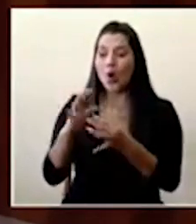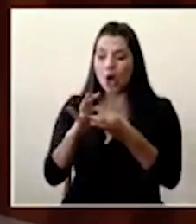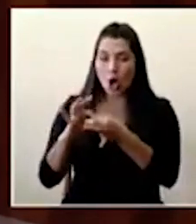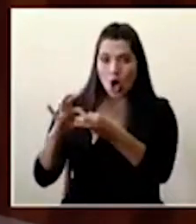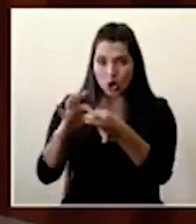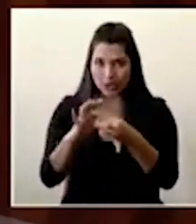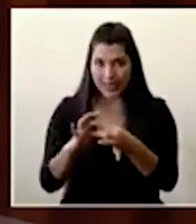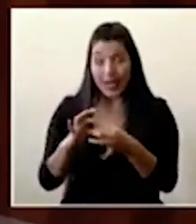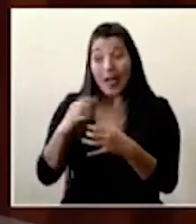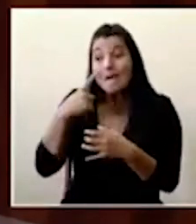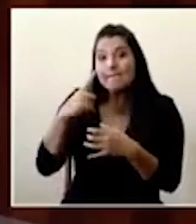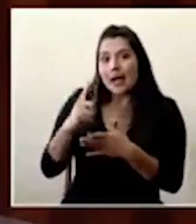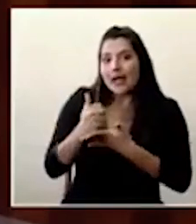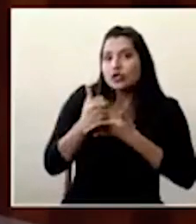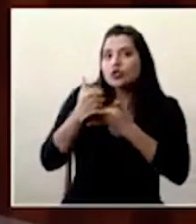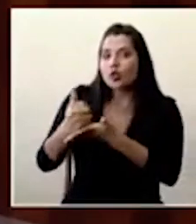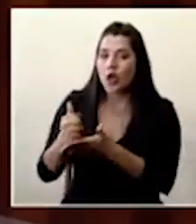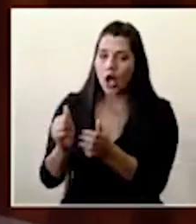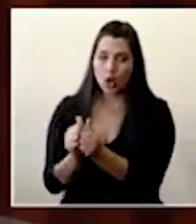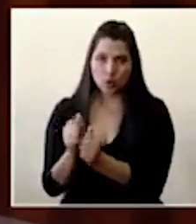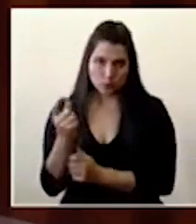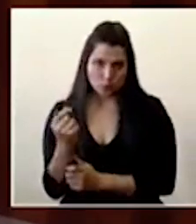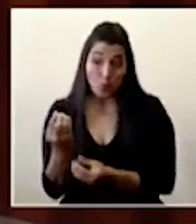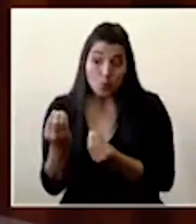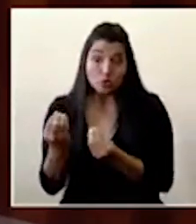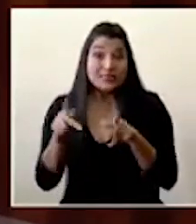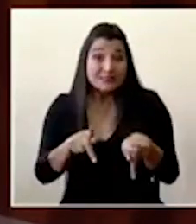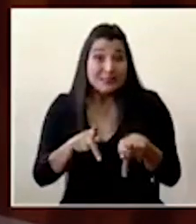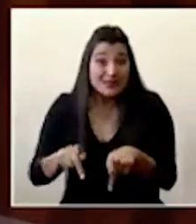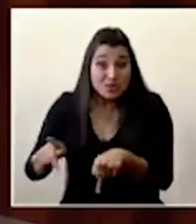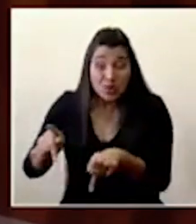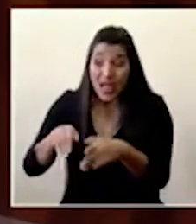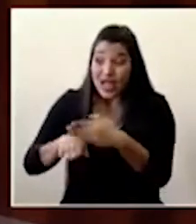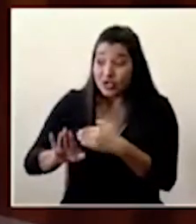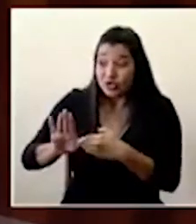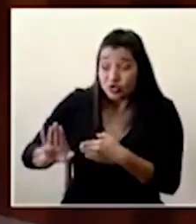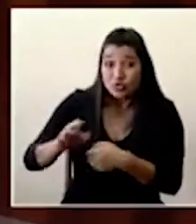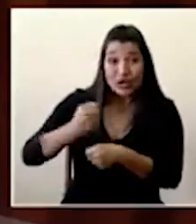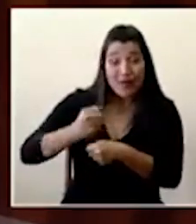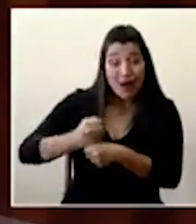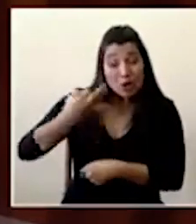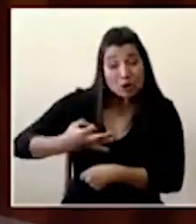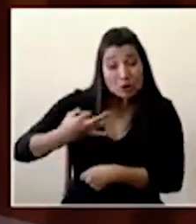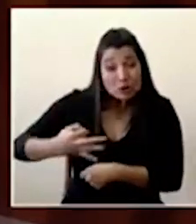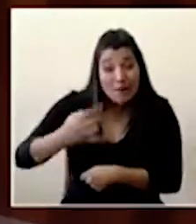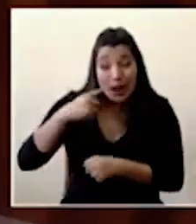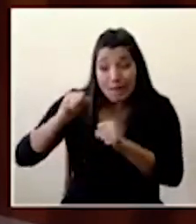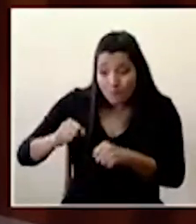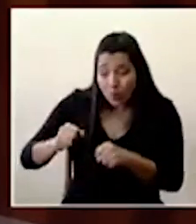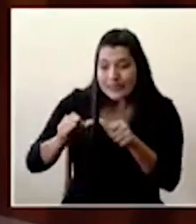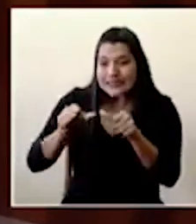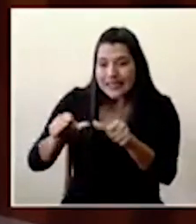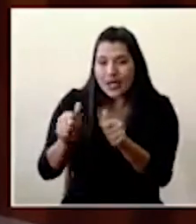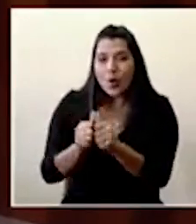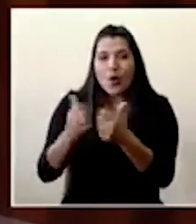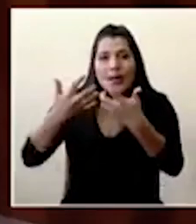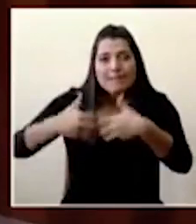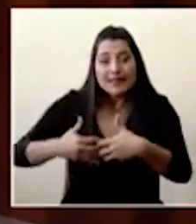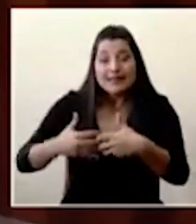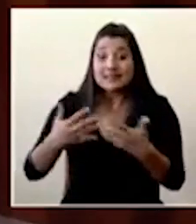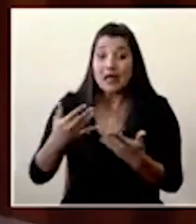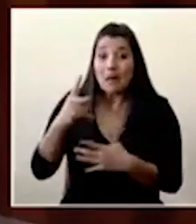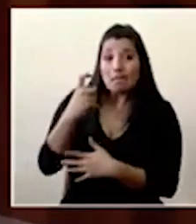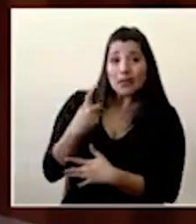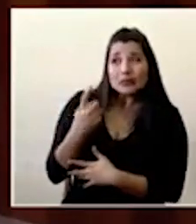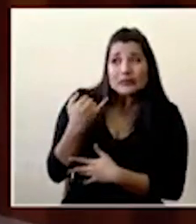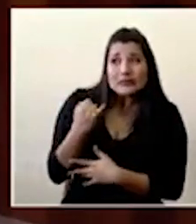Muchas personas en su tarea cotidiana de sostener su empresa han identificado la posibilidad de abordar